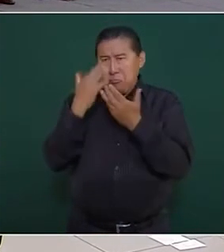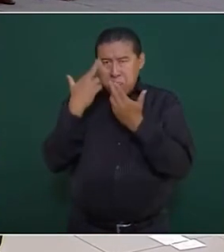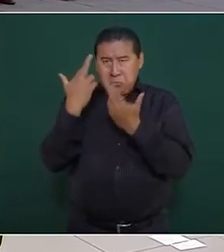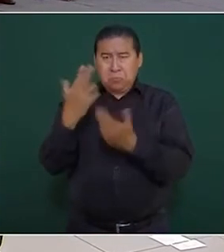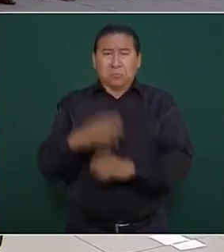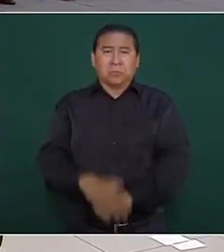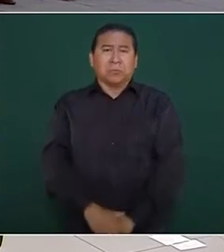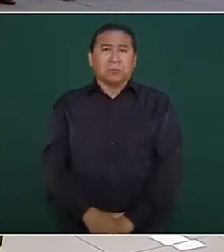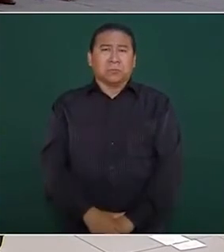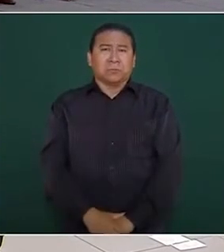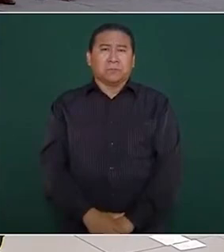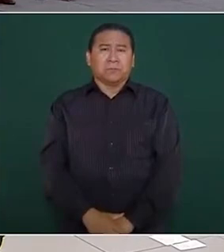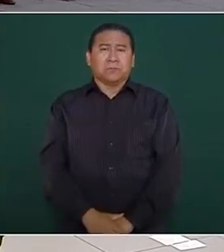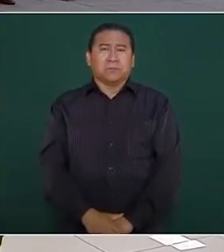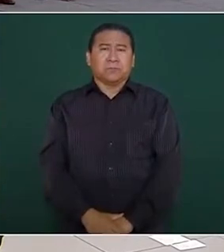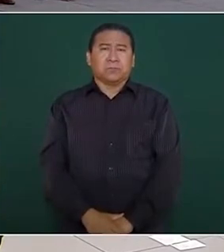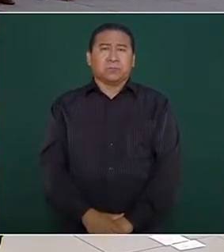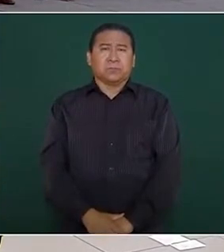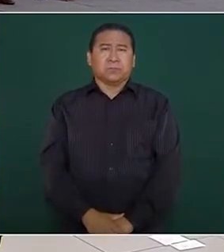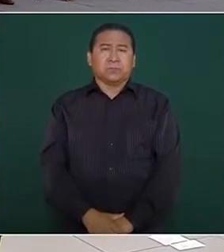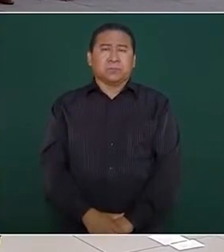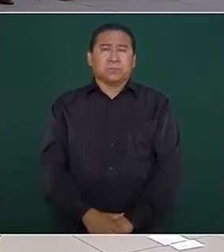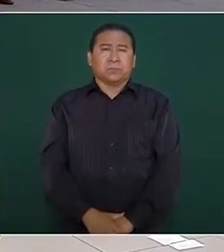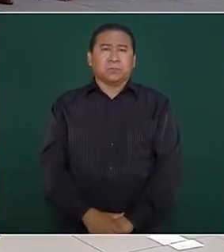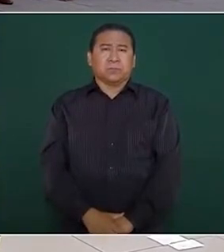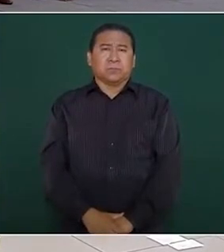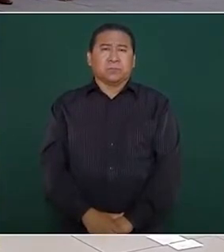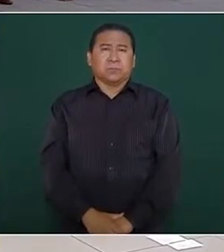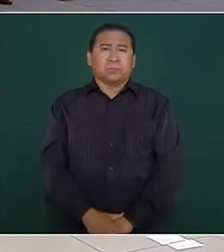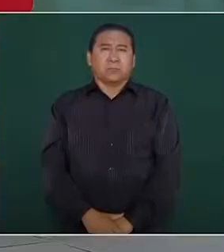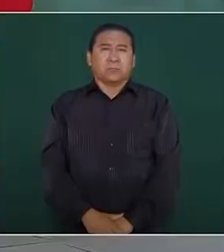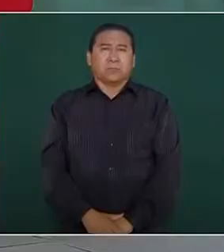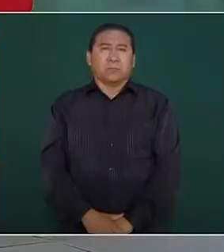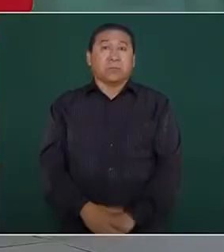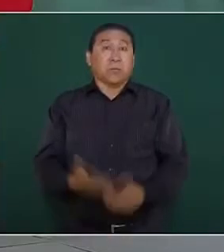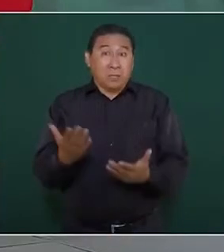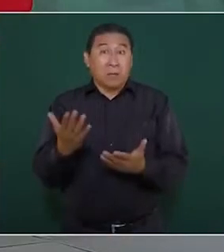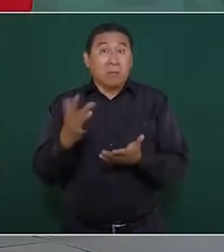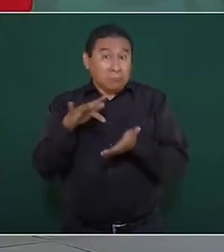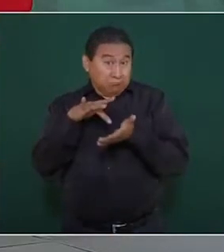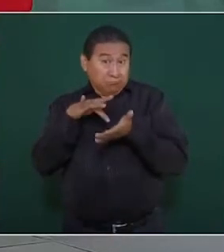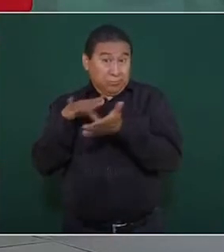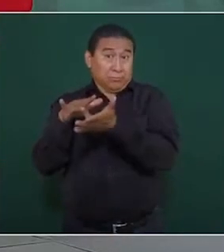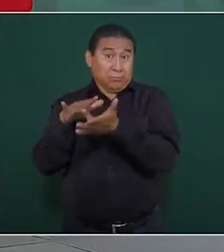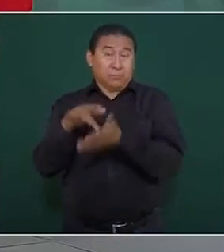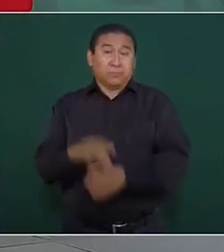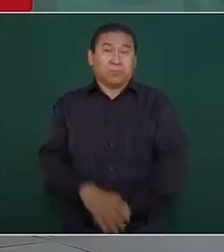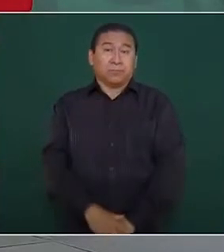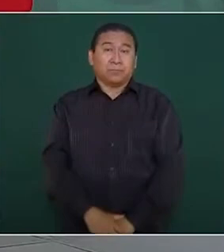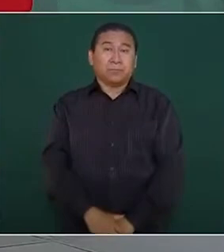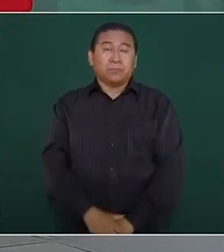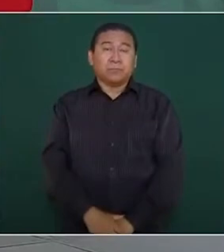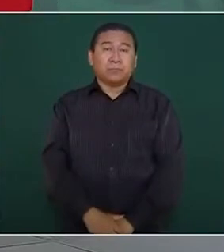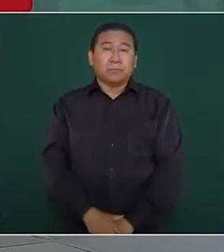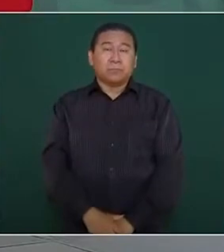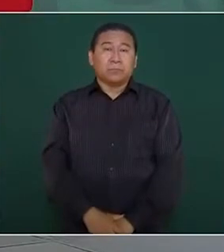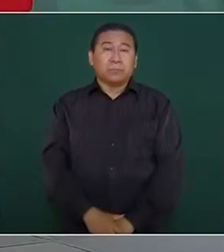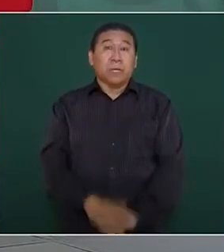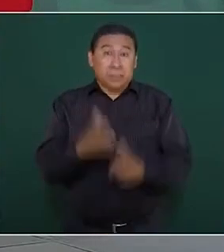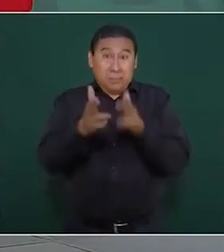porque les va a beneficiar el